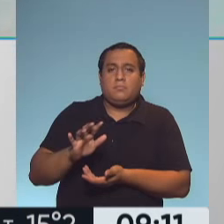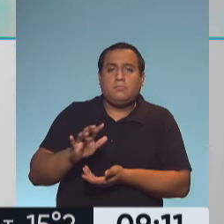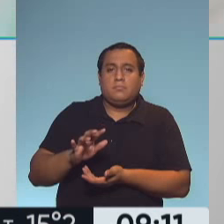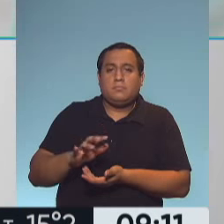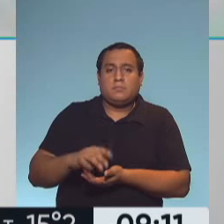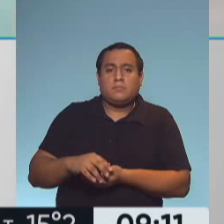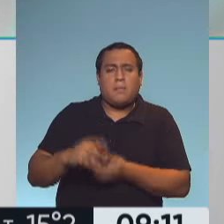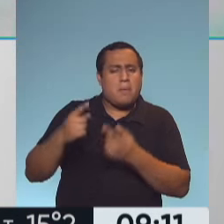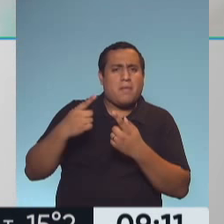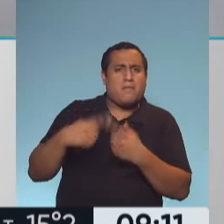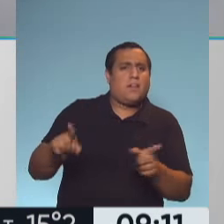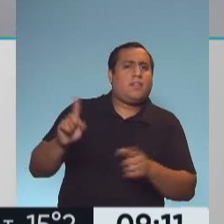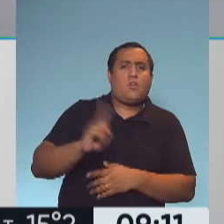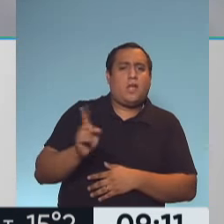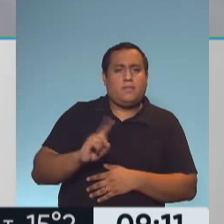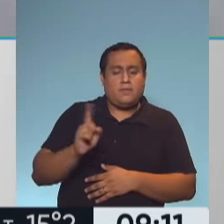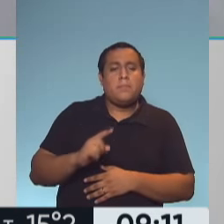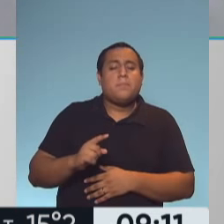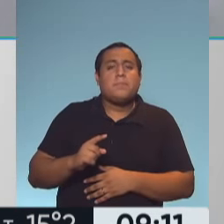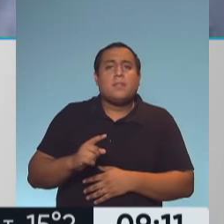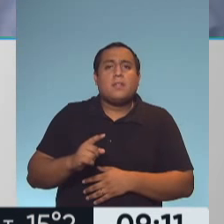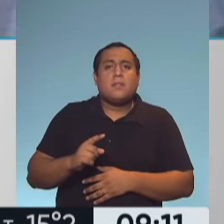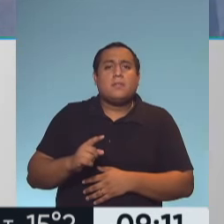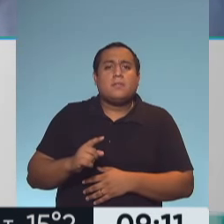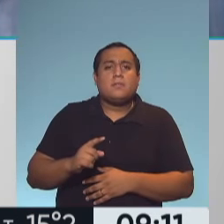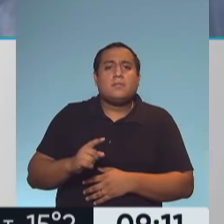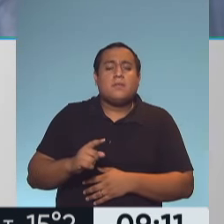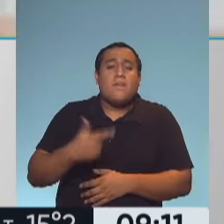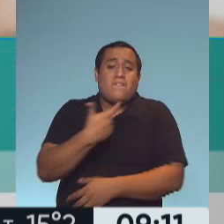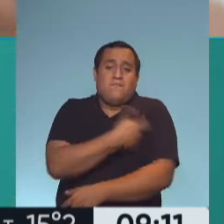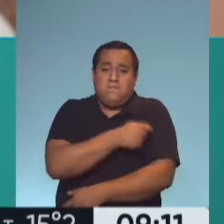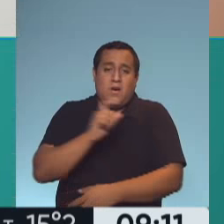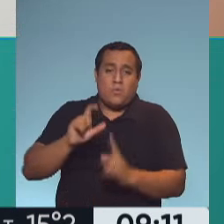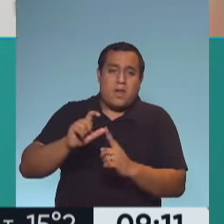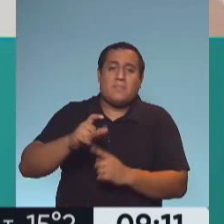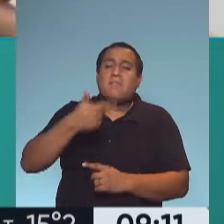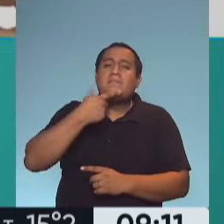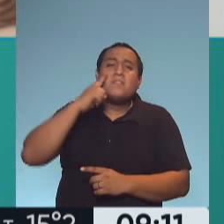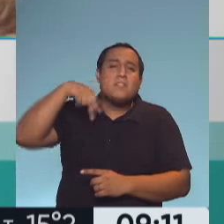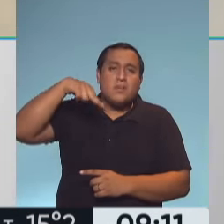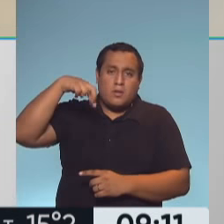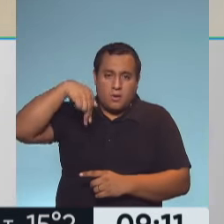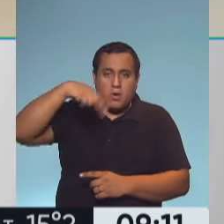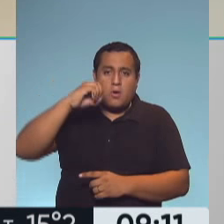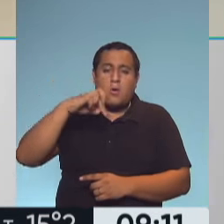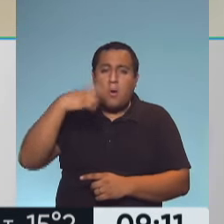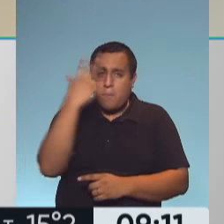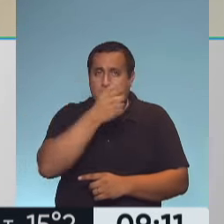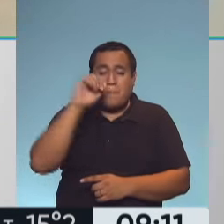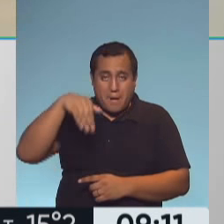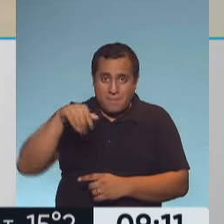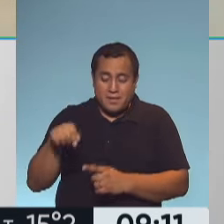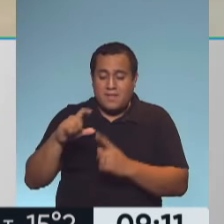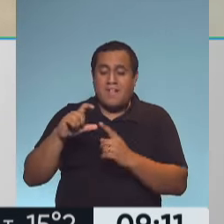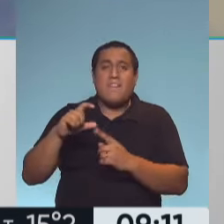demasiado diferente. Una de las ventajas, por otro lado, de Sinopharm, es que hacer una vacuna inactivada tiene